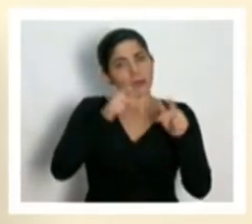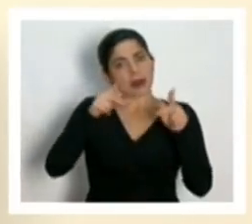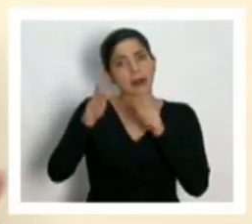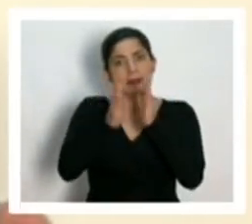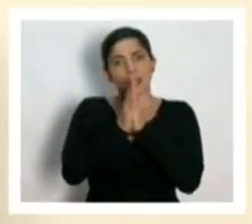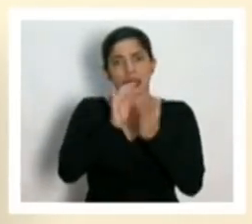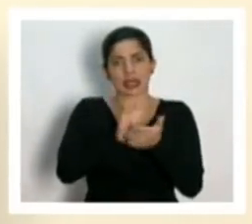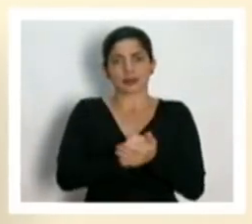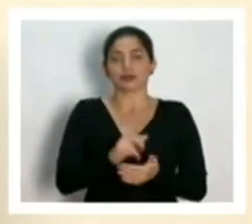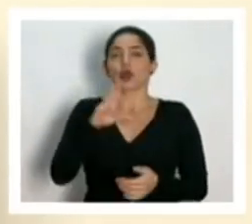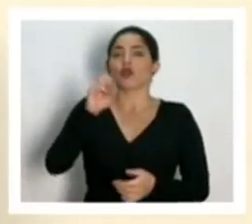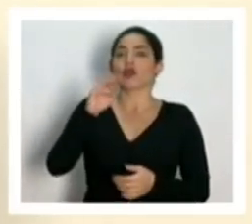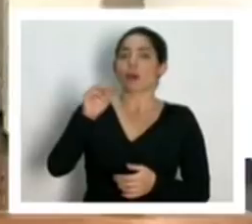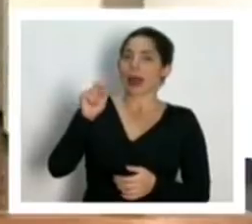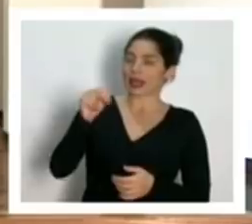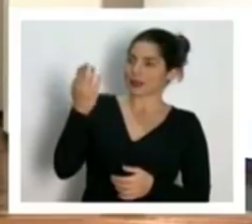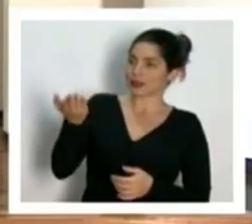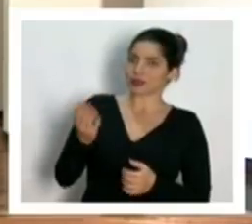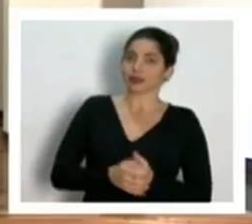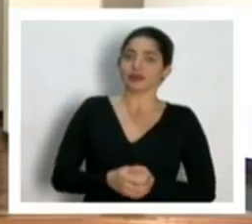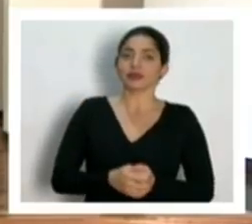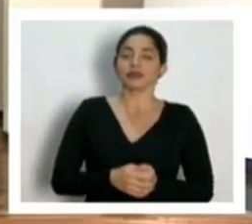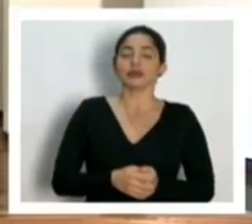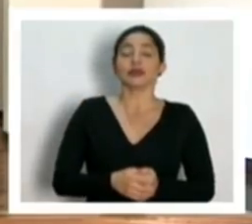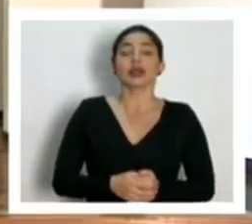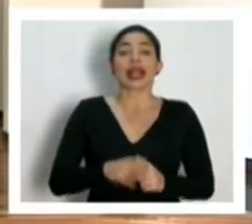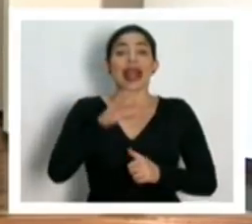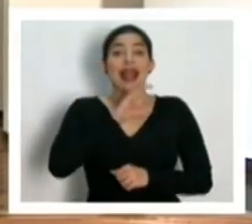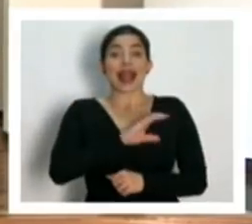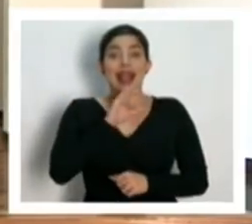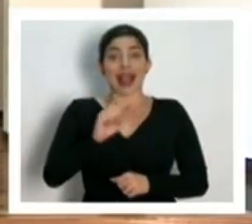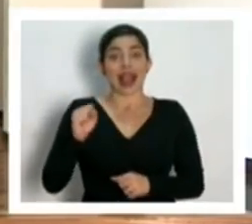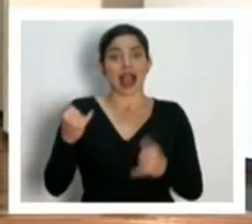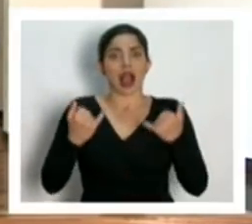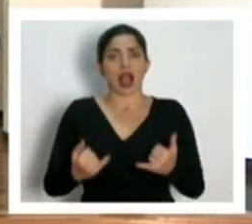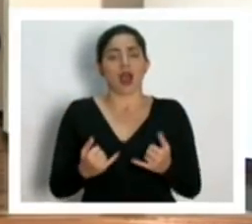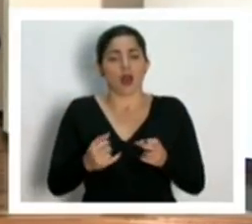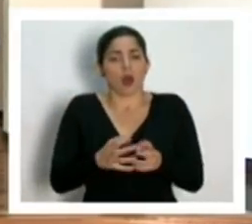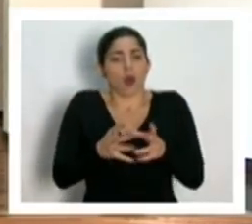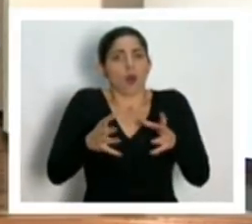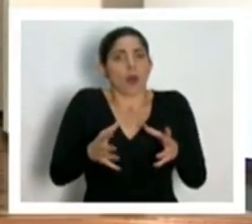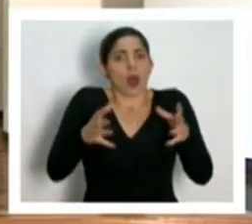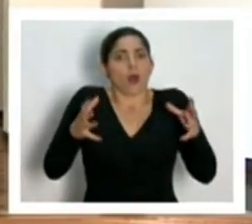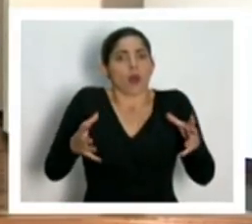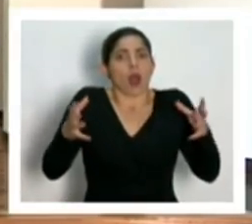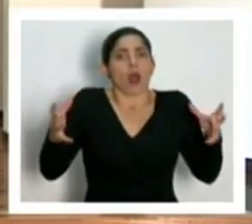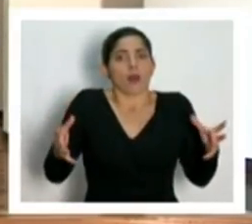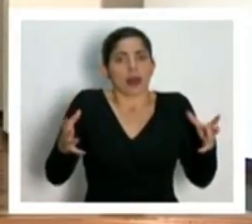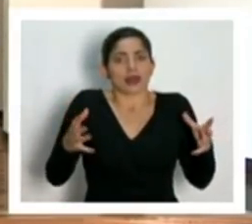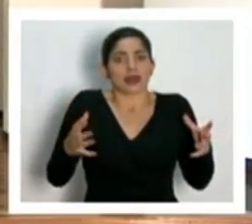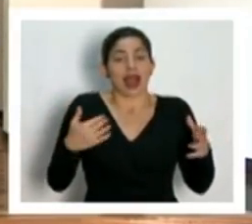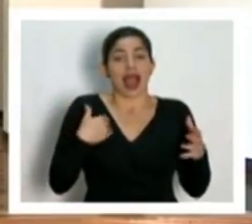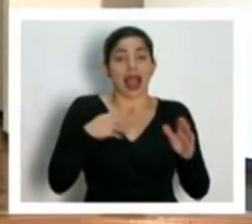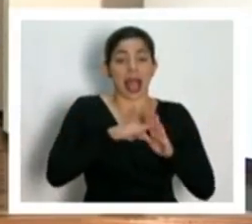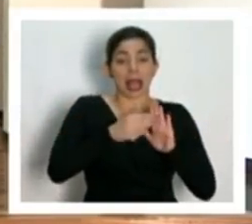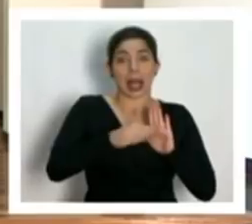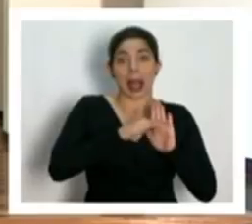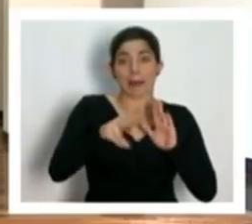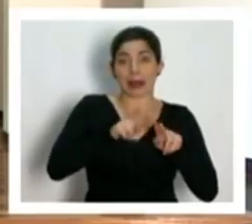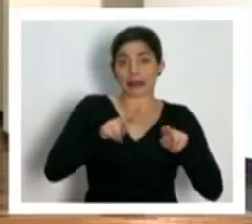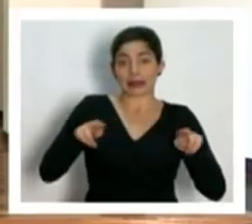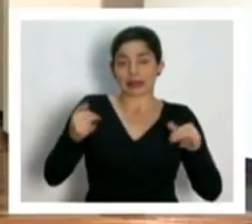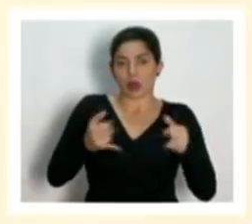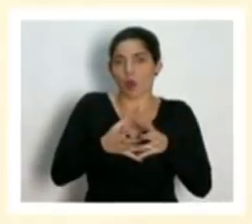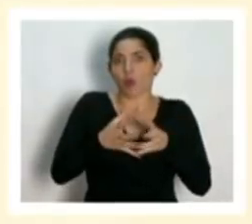ciudadanía don Román bueno la la caja está aumentando la capacidad instalada para atender